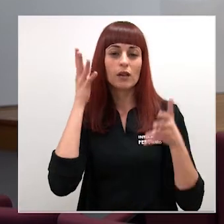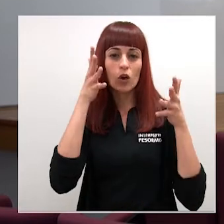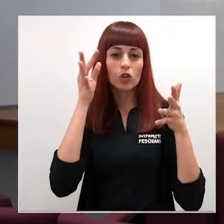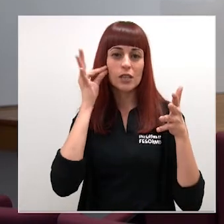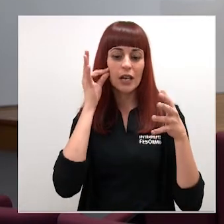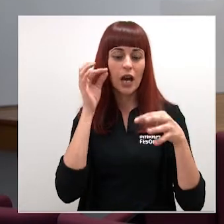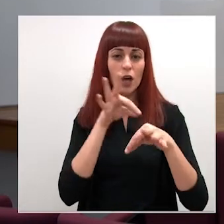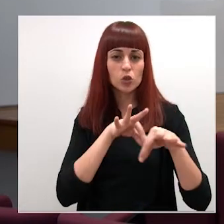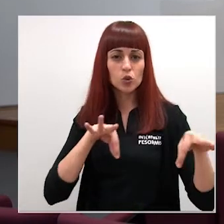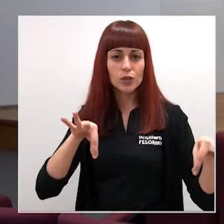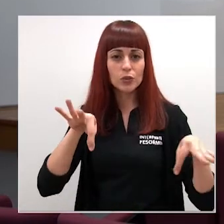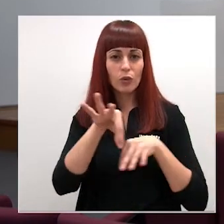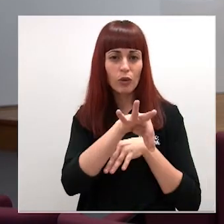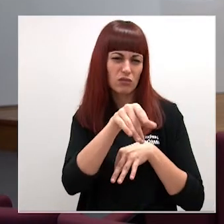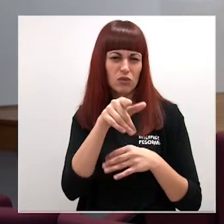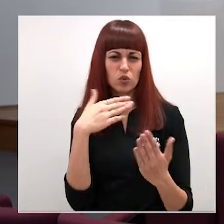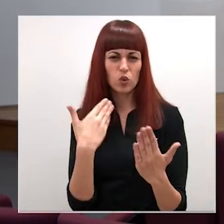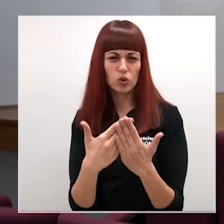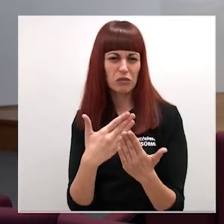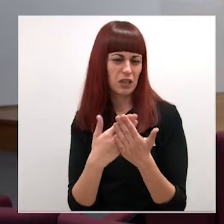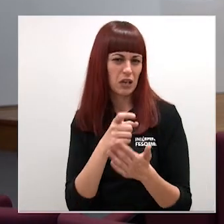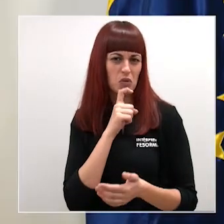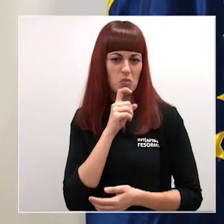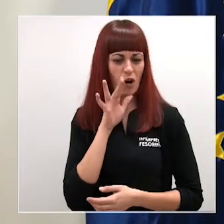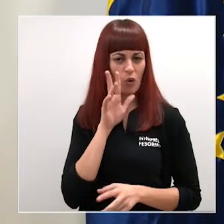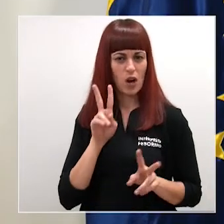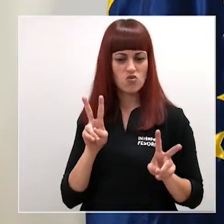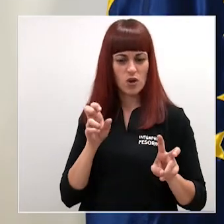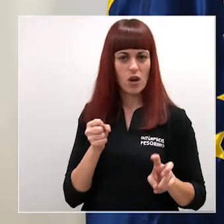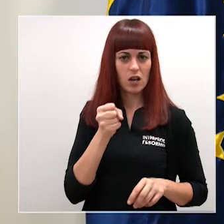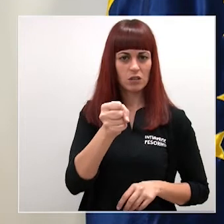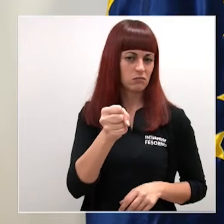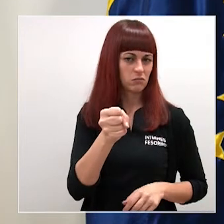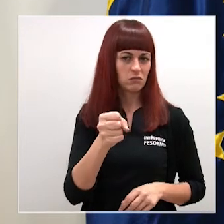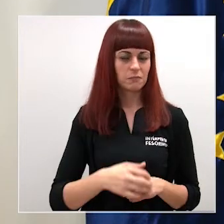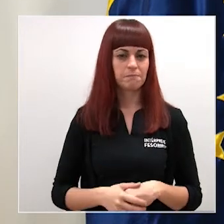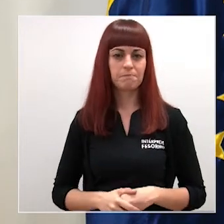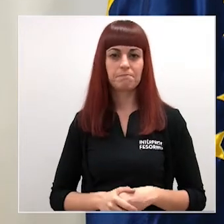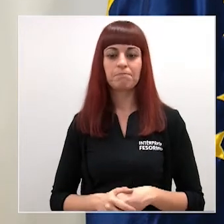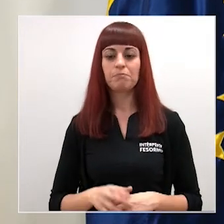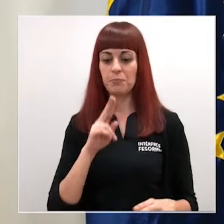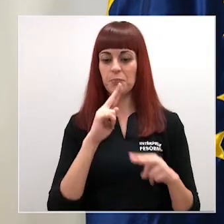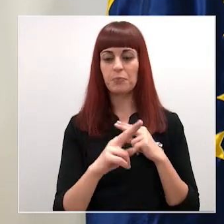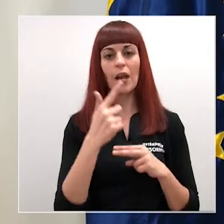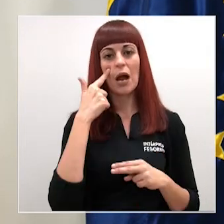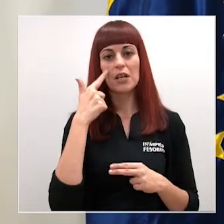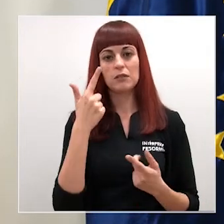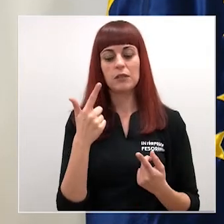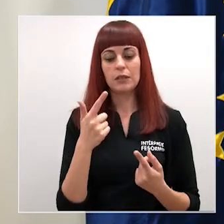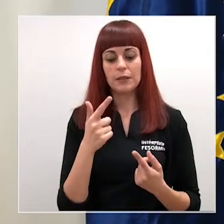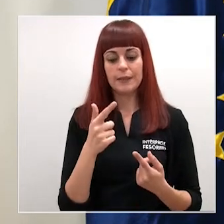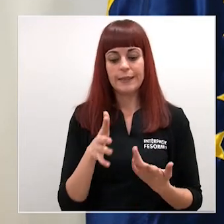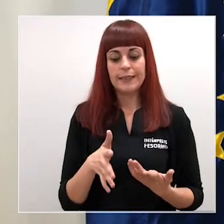¿de qué forma la justifica? Bueno básicamente el entorno en el que